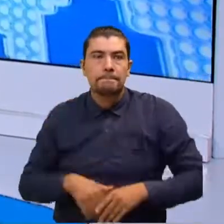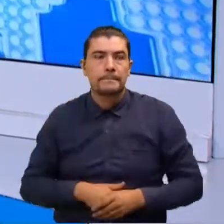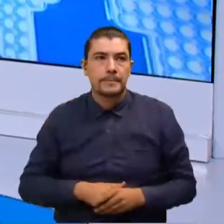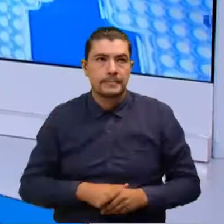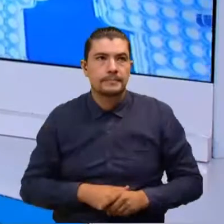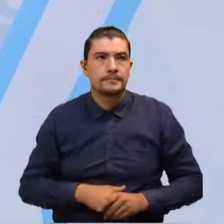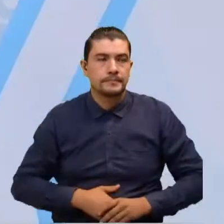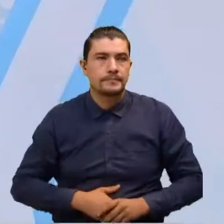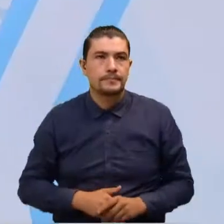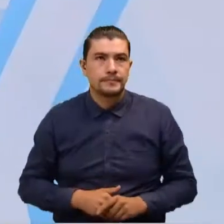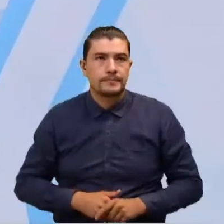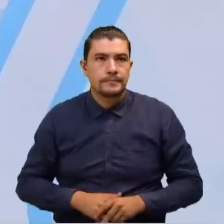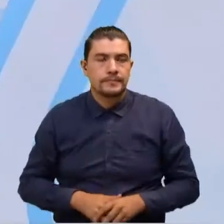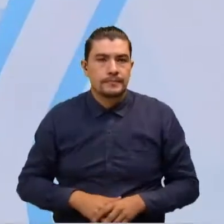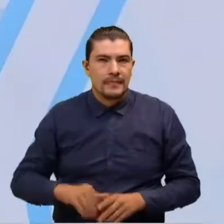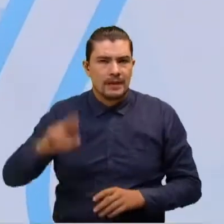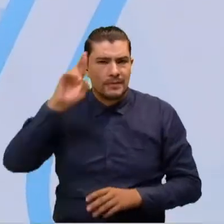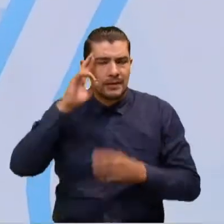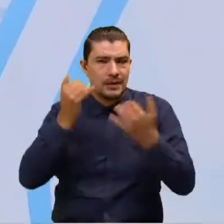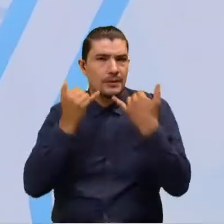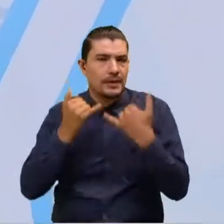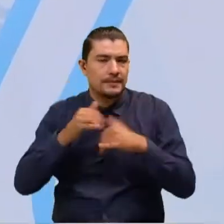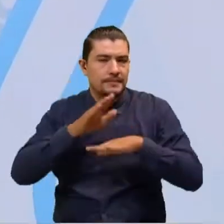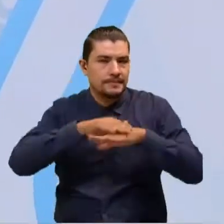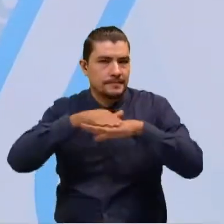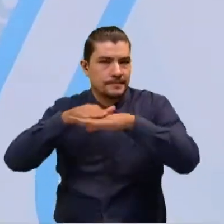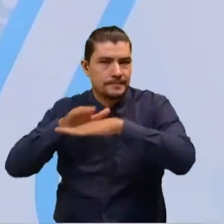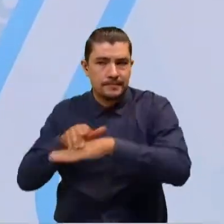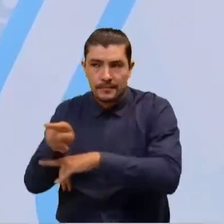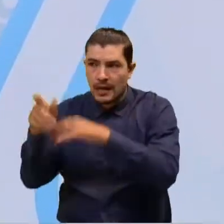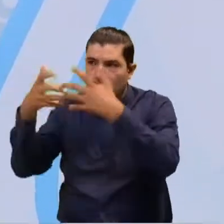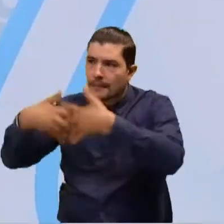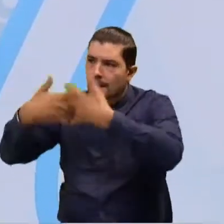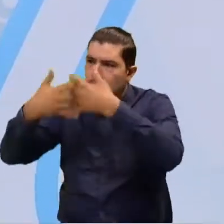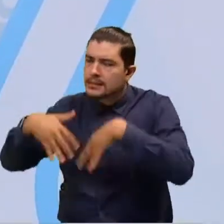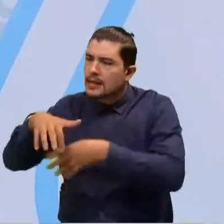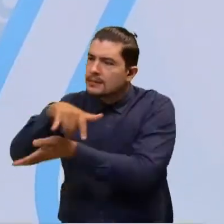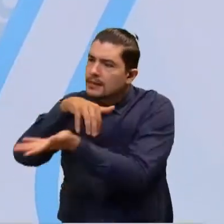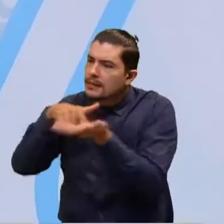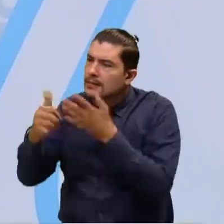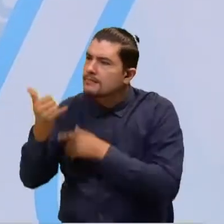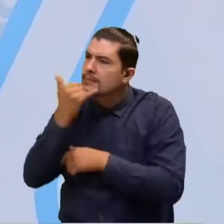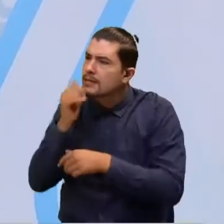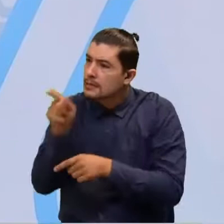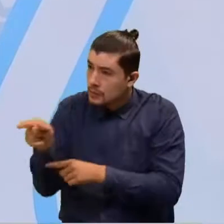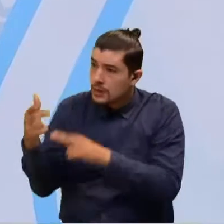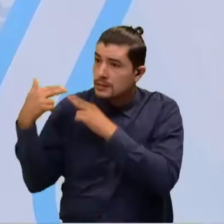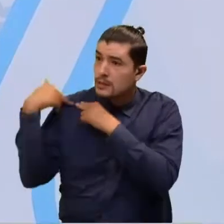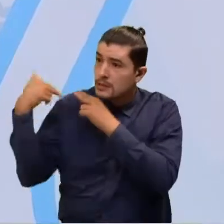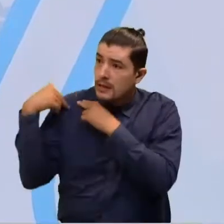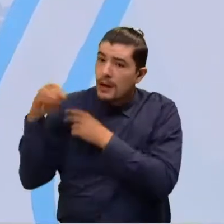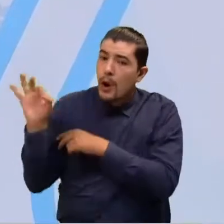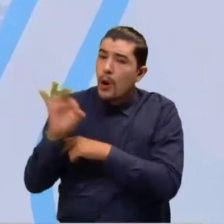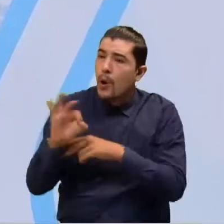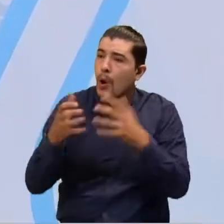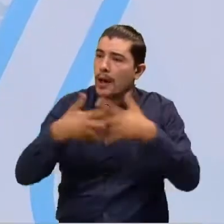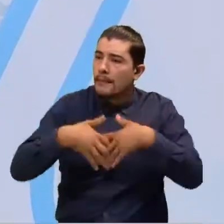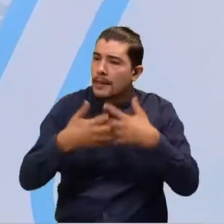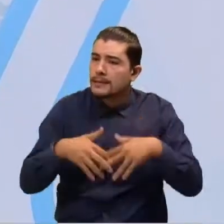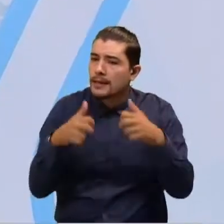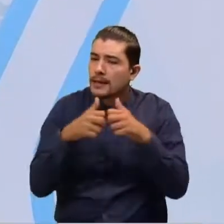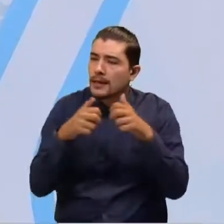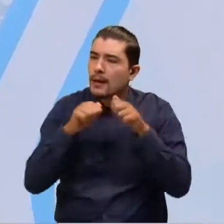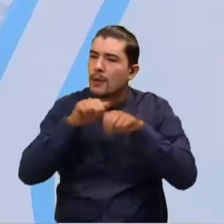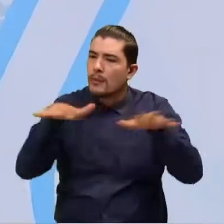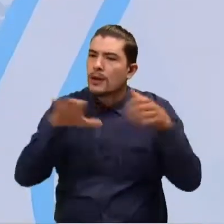Bueno, allí abrimos el micrófono entonces para la electrificadora de Santander, si ellos son los que tienen que ver o alumbrado público de Bucaramanga.